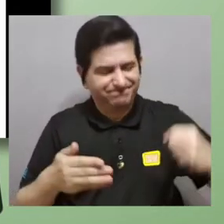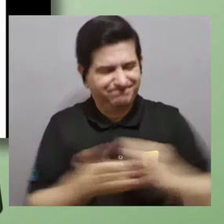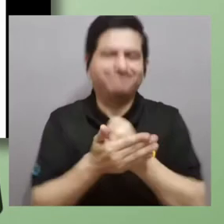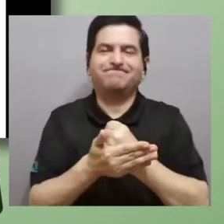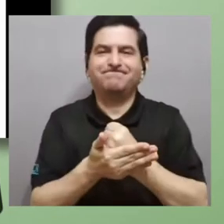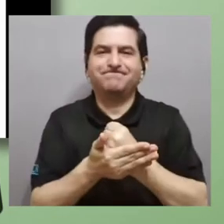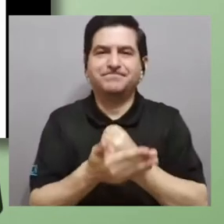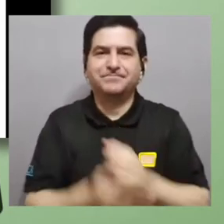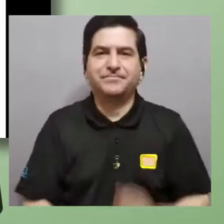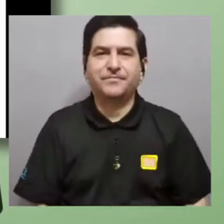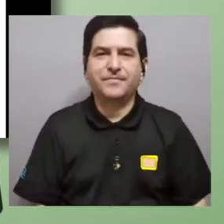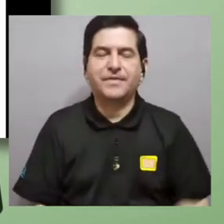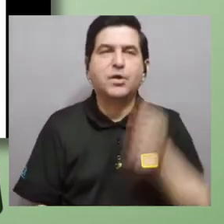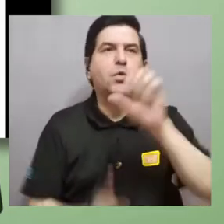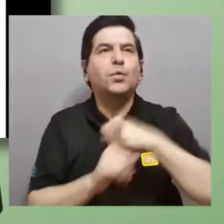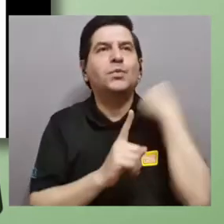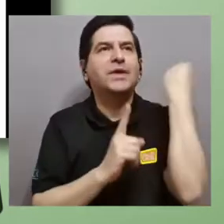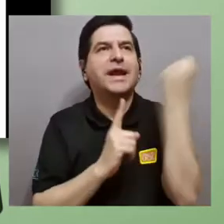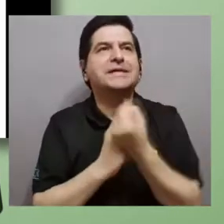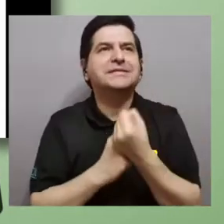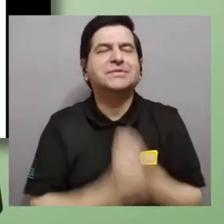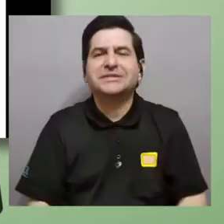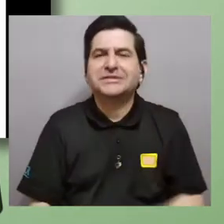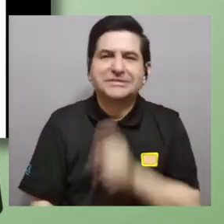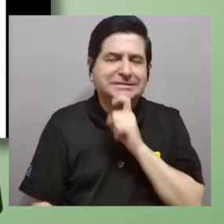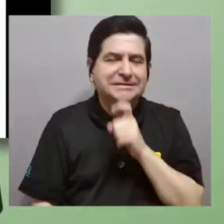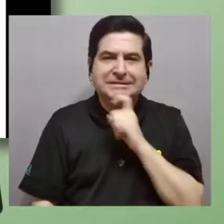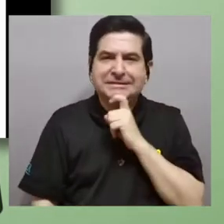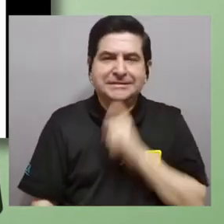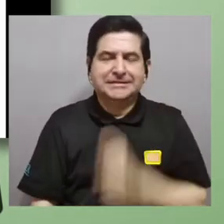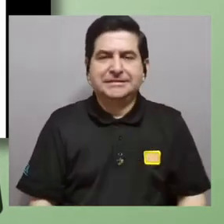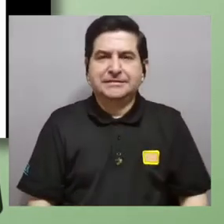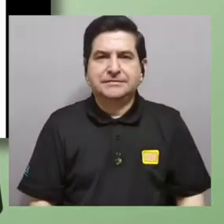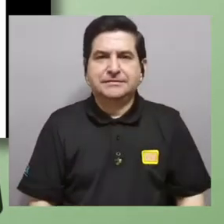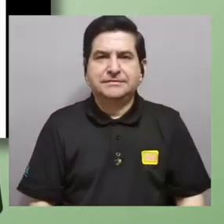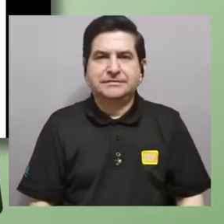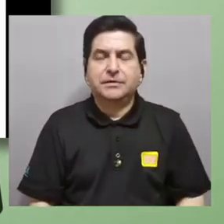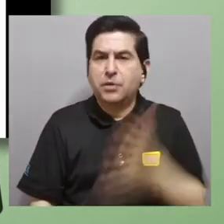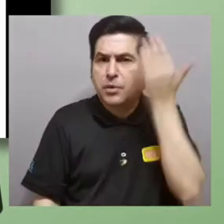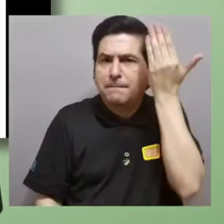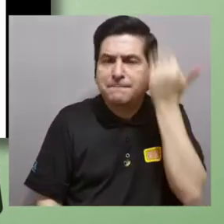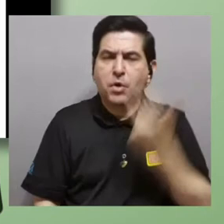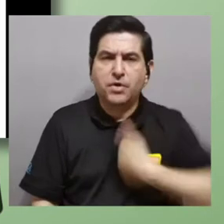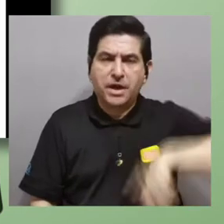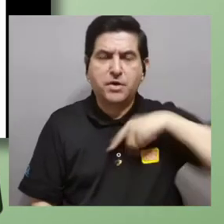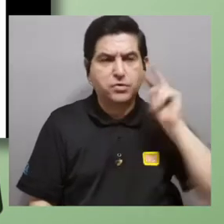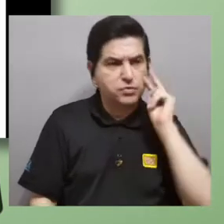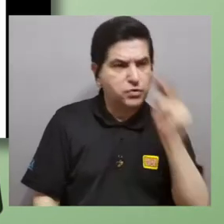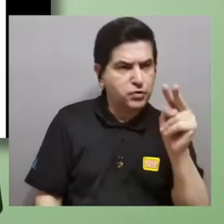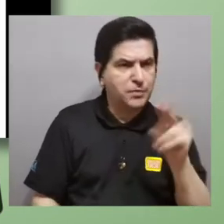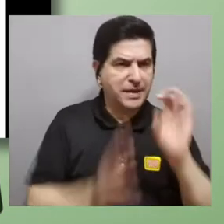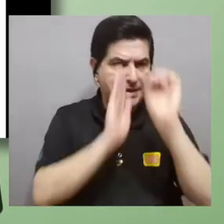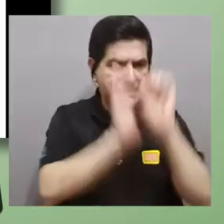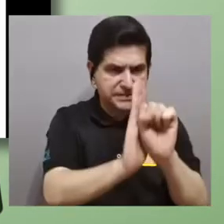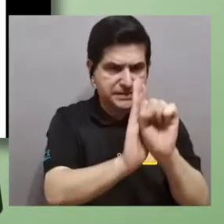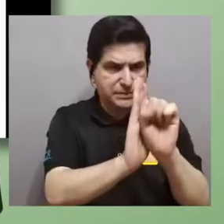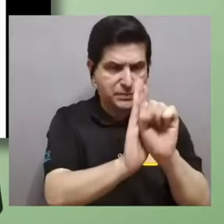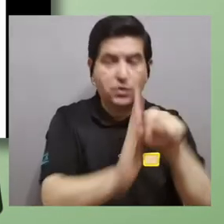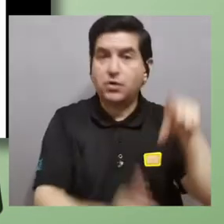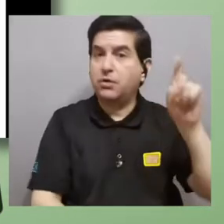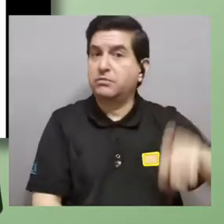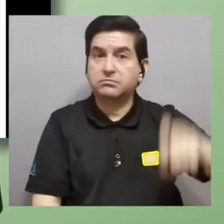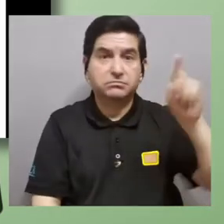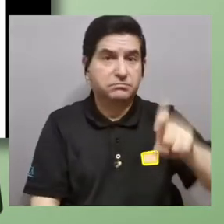lamentablemente hay una situación conflictiva porque lo que nosotros vemos en nuestros símbolos